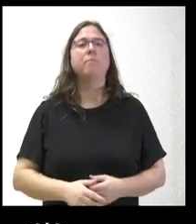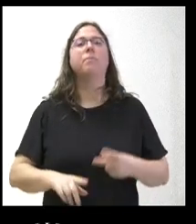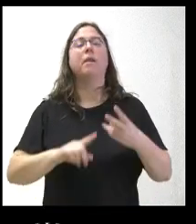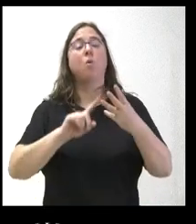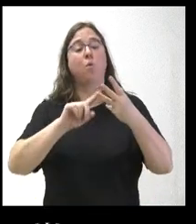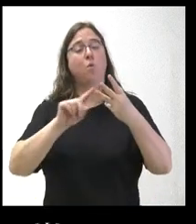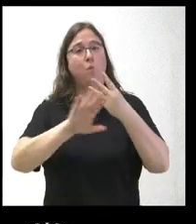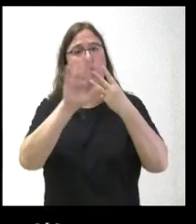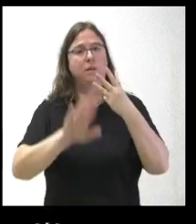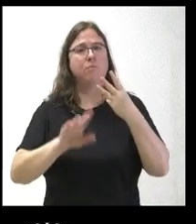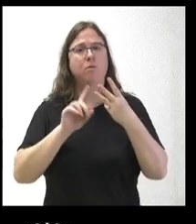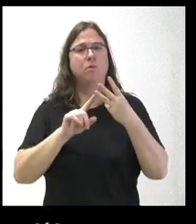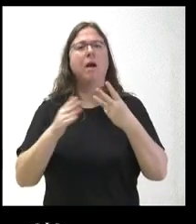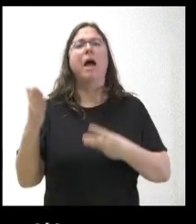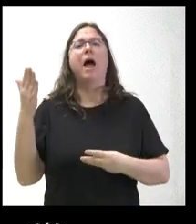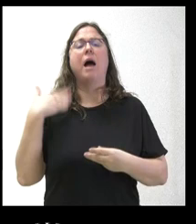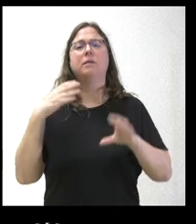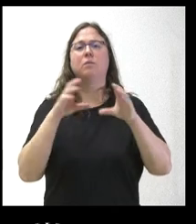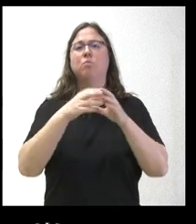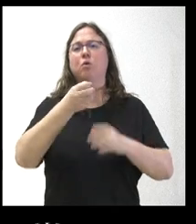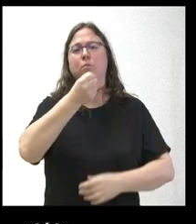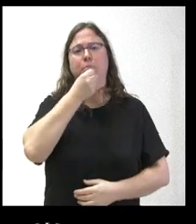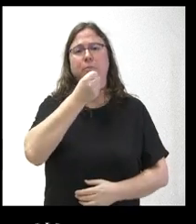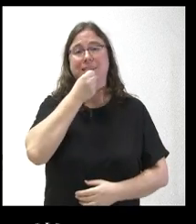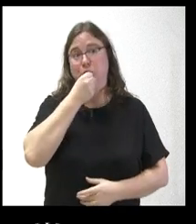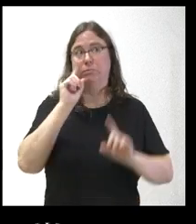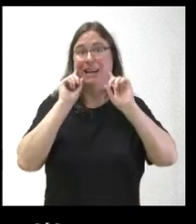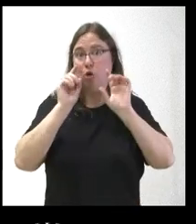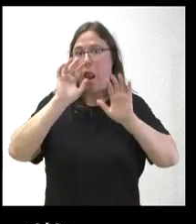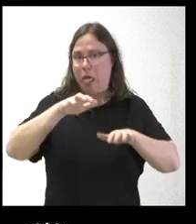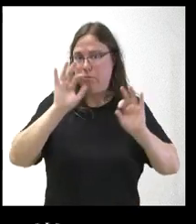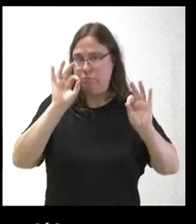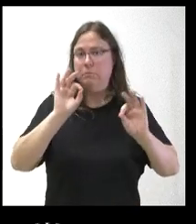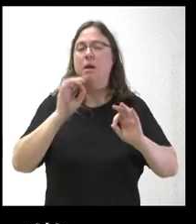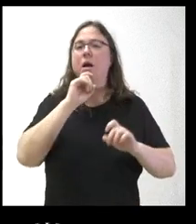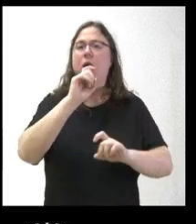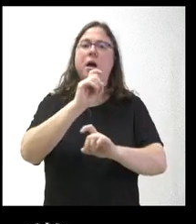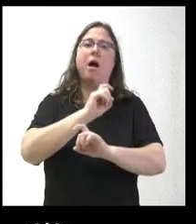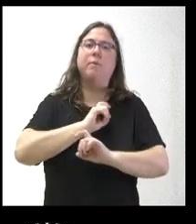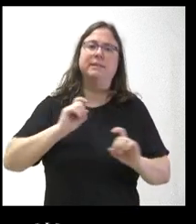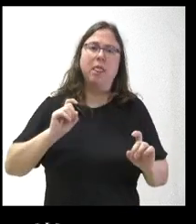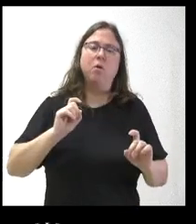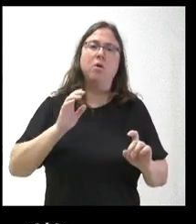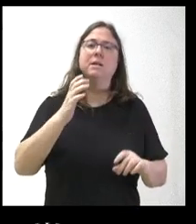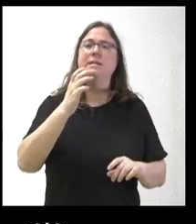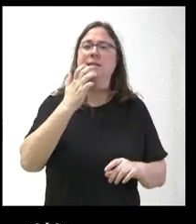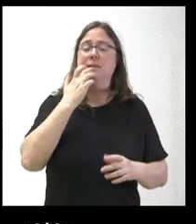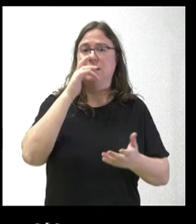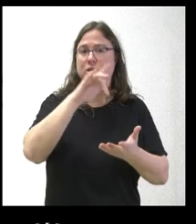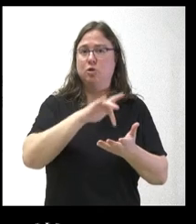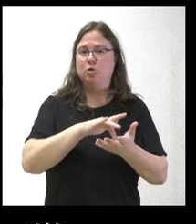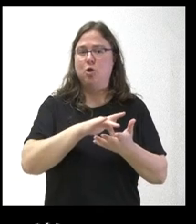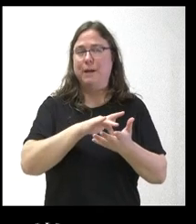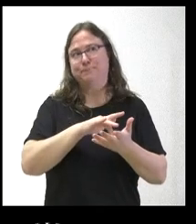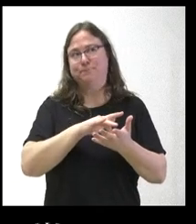último, ayer el Partido Socialista de León al menos nos ha anunciado que si bien no va a haber una modificación